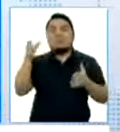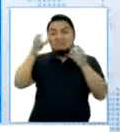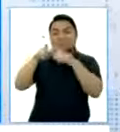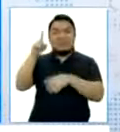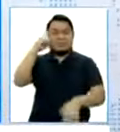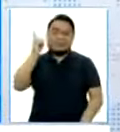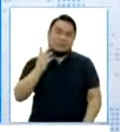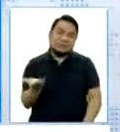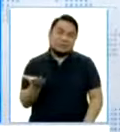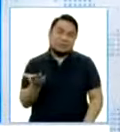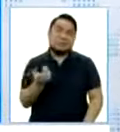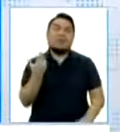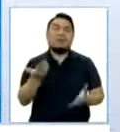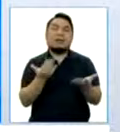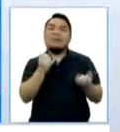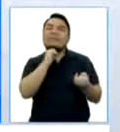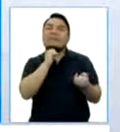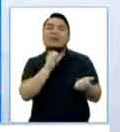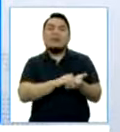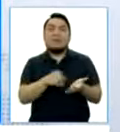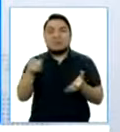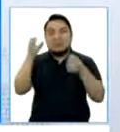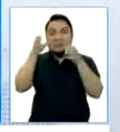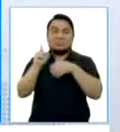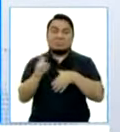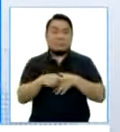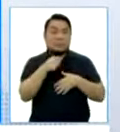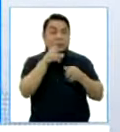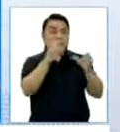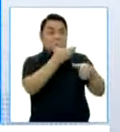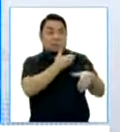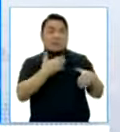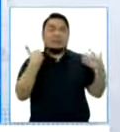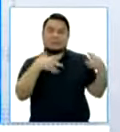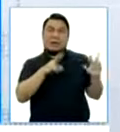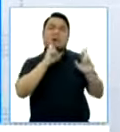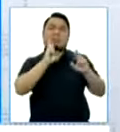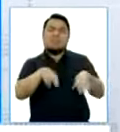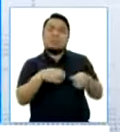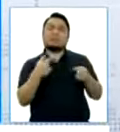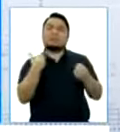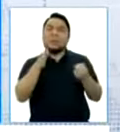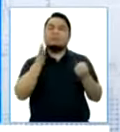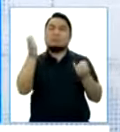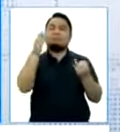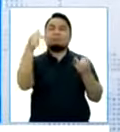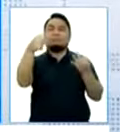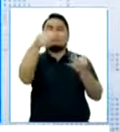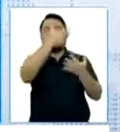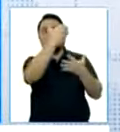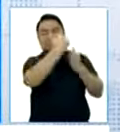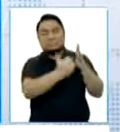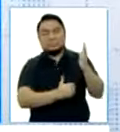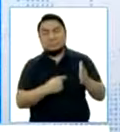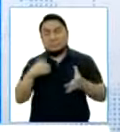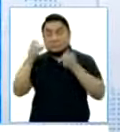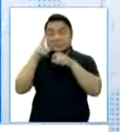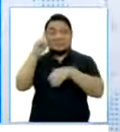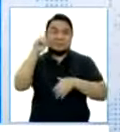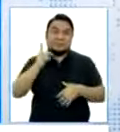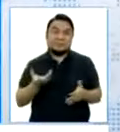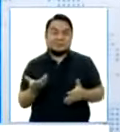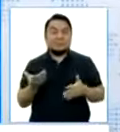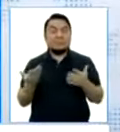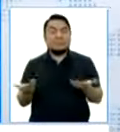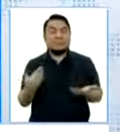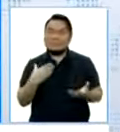ni de dónde hace falta. El Ejecutivo nos ha contestado respecto de esto. Y así, por el